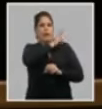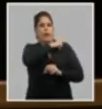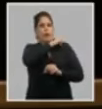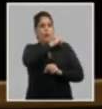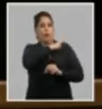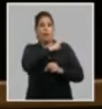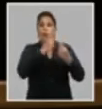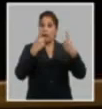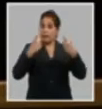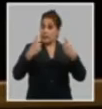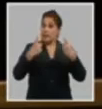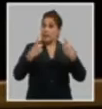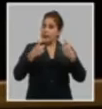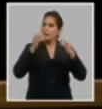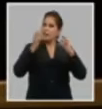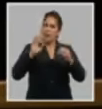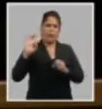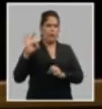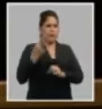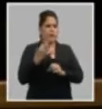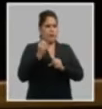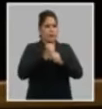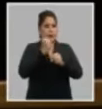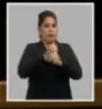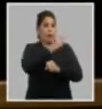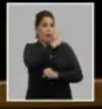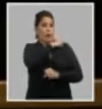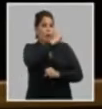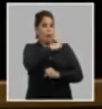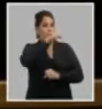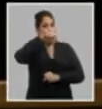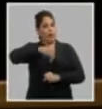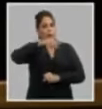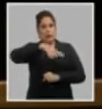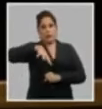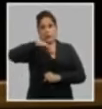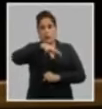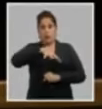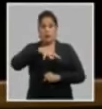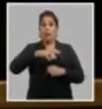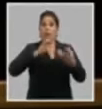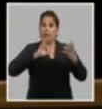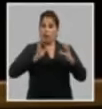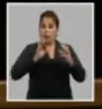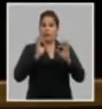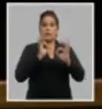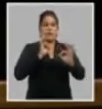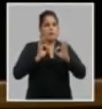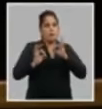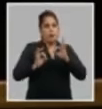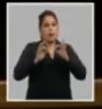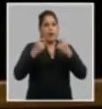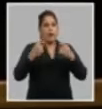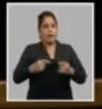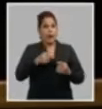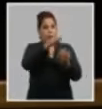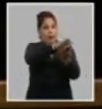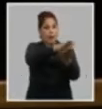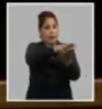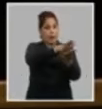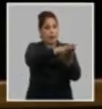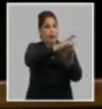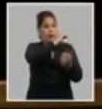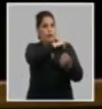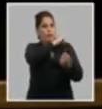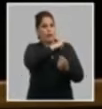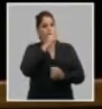la necesidad de su constante perfeccionamiento y actualización de modo que se asegure la cantera de los dirigentes del